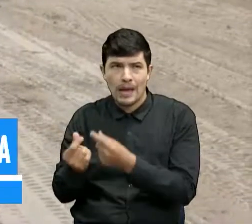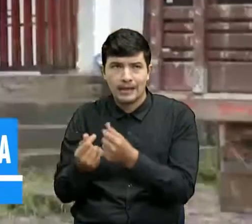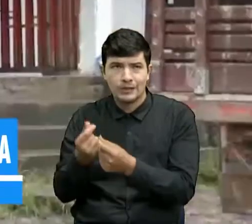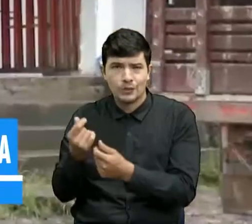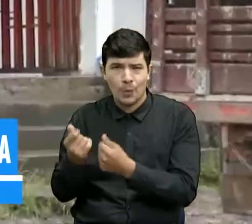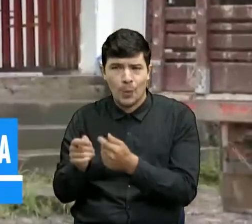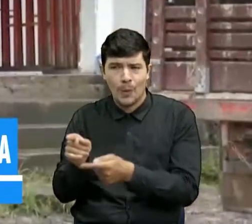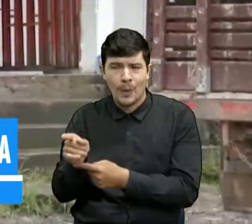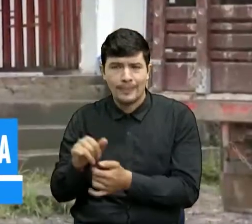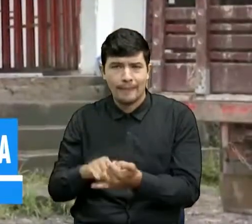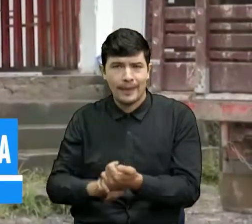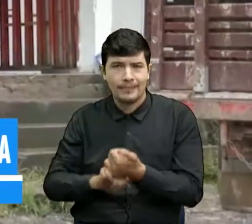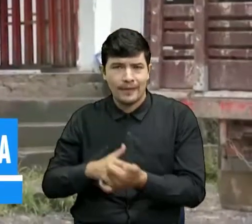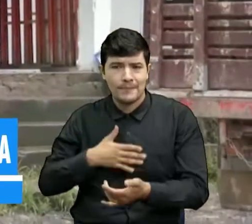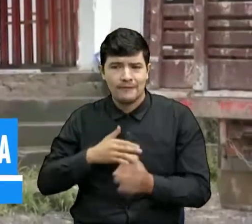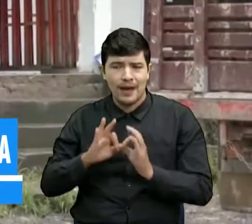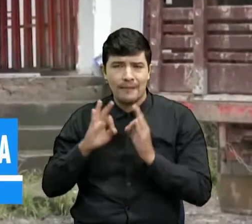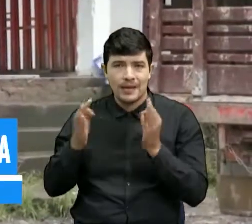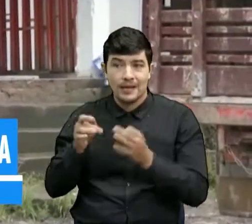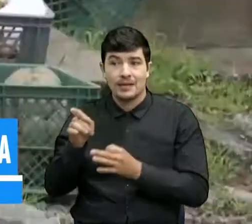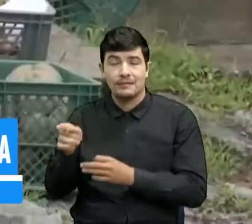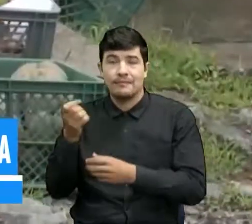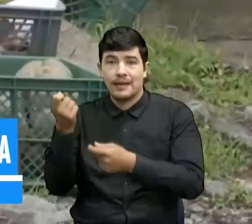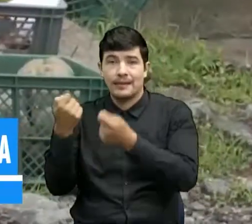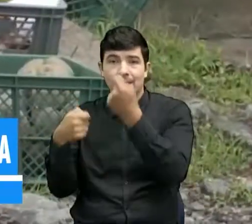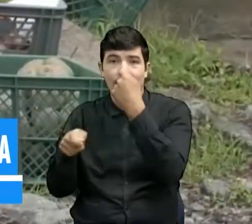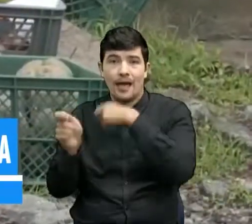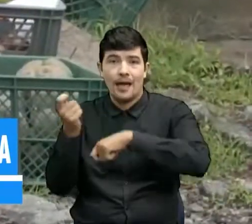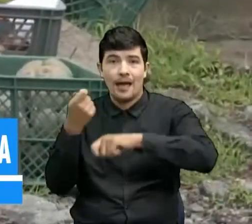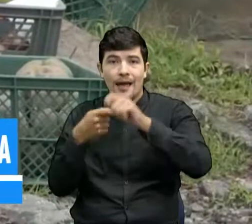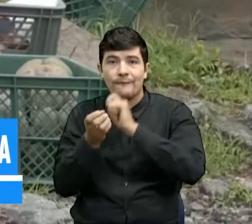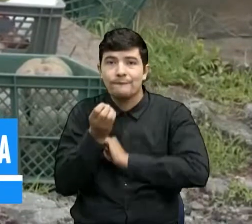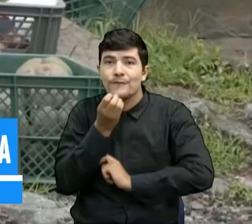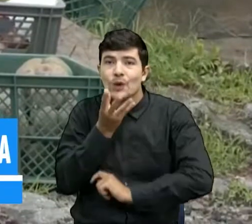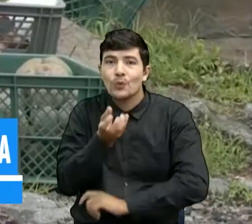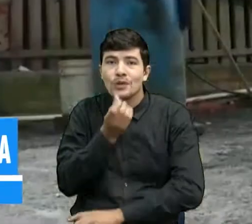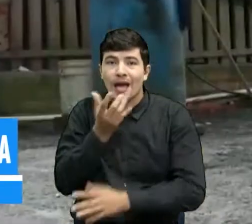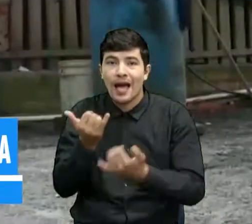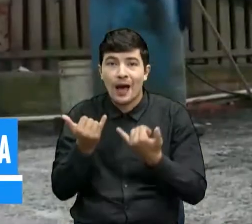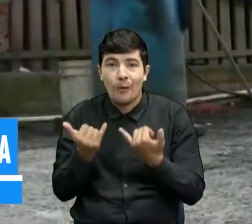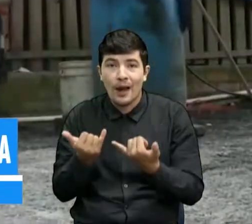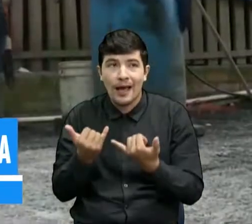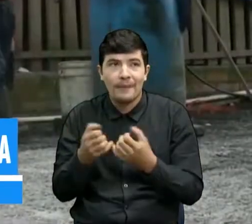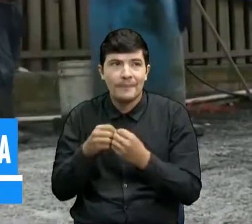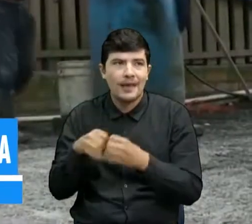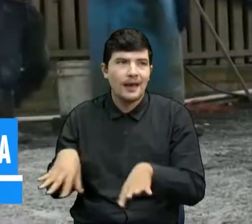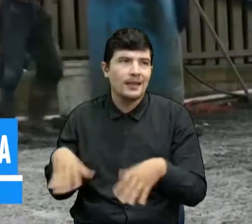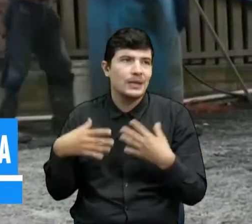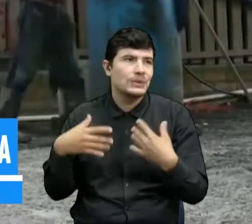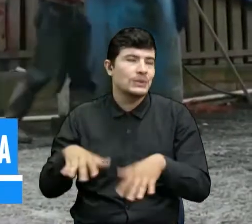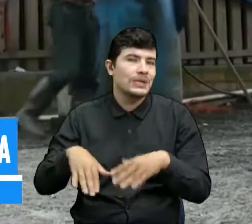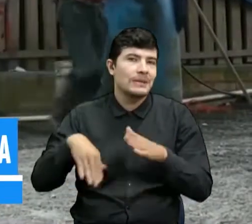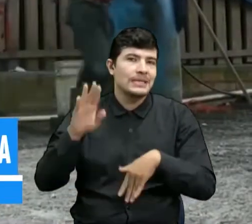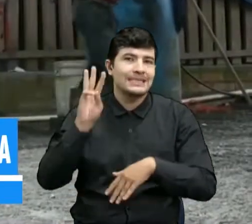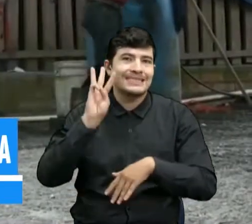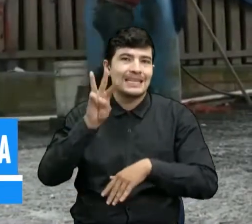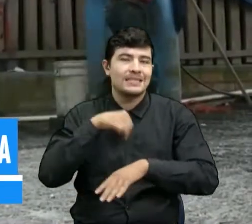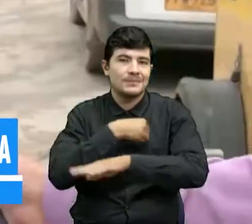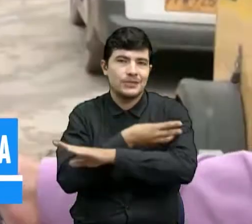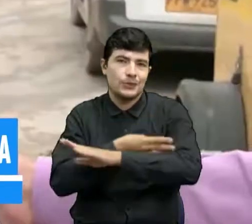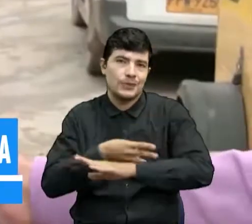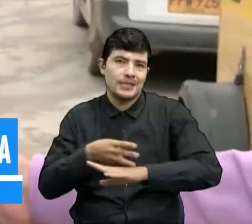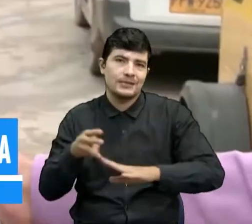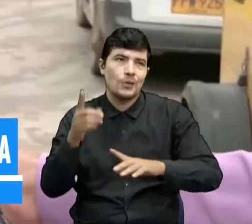sus familias. Ellos comercializan fruta y el cierre total de la vía les genera pérdidas diarias hasta por 3 millones de pesos.